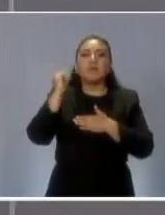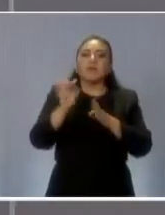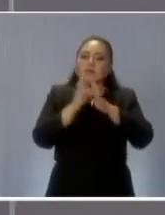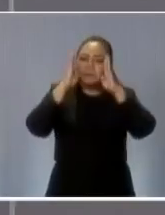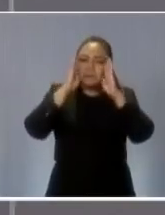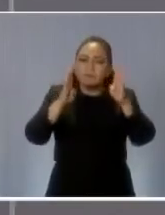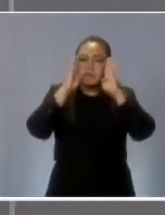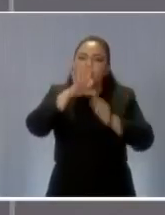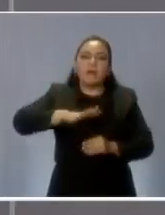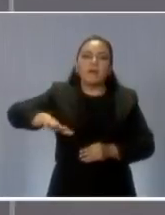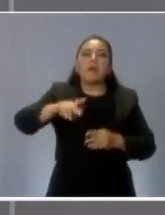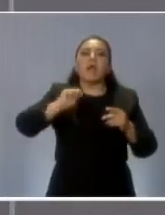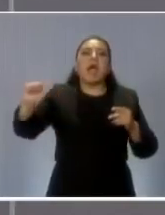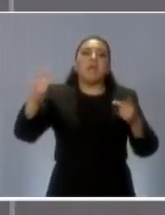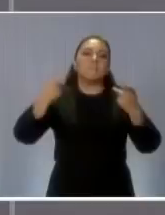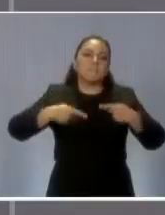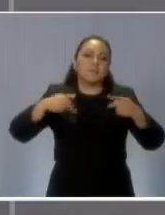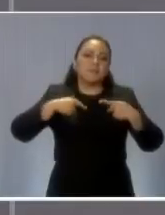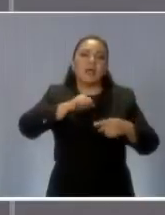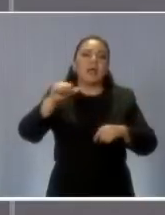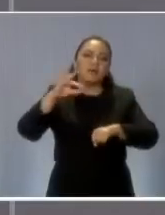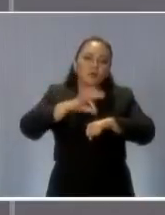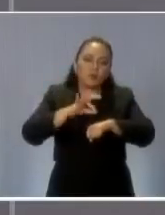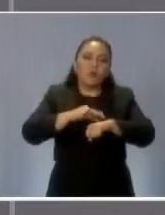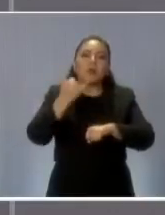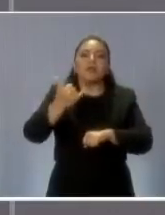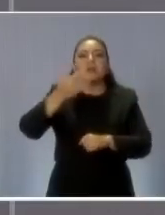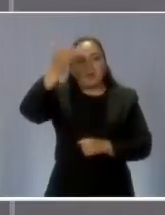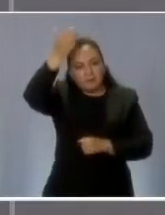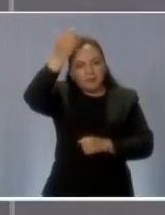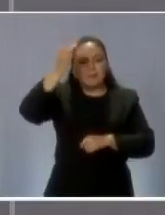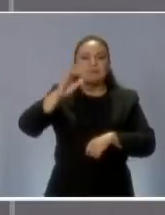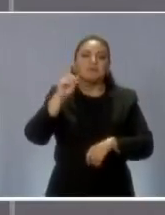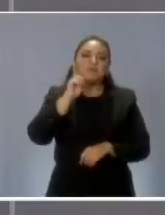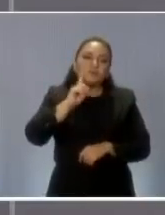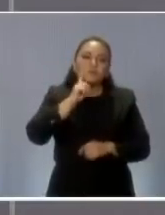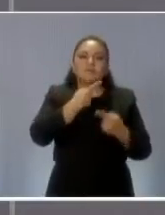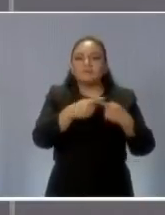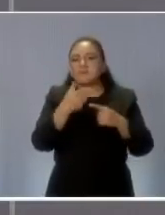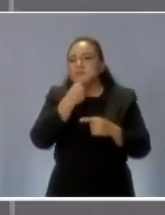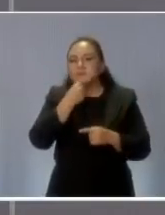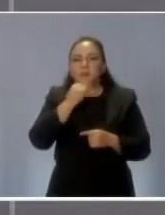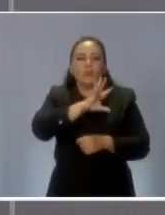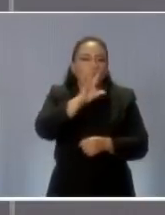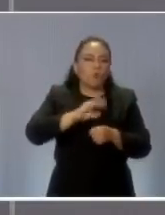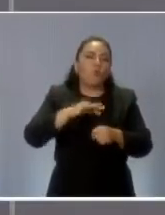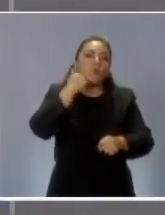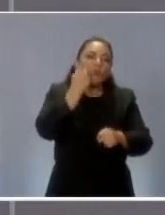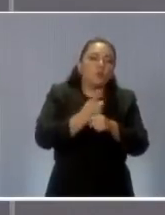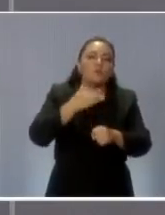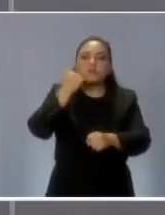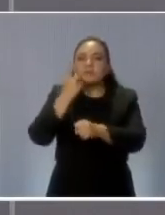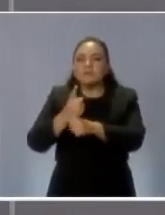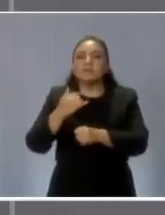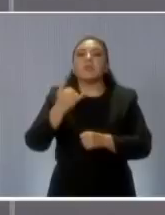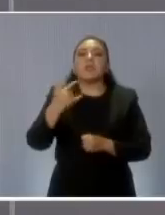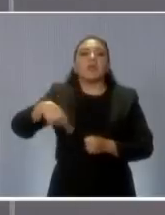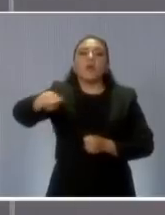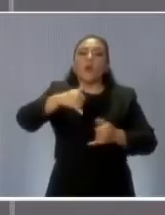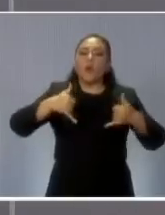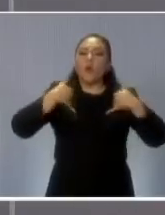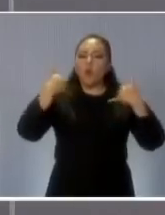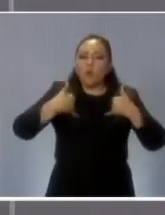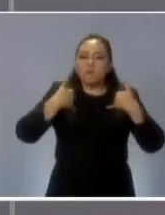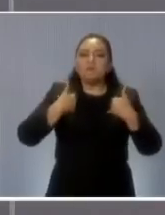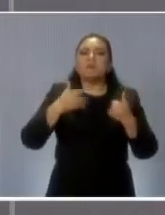del personal médico y de enfermería, de las voluntarias en comedores comunitarios y de jóvenes